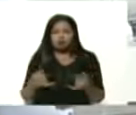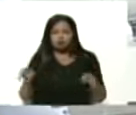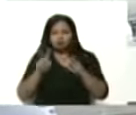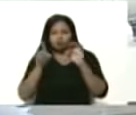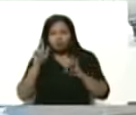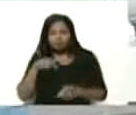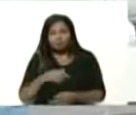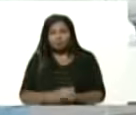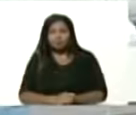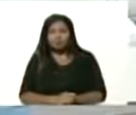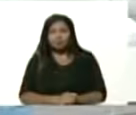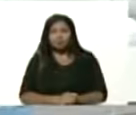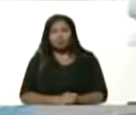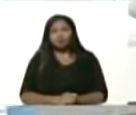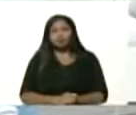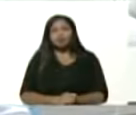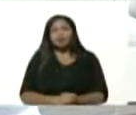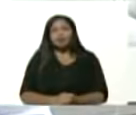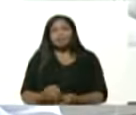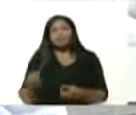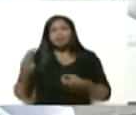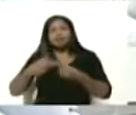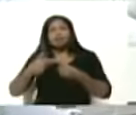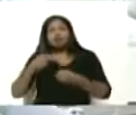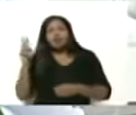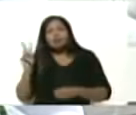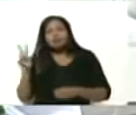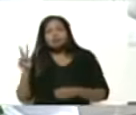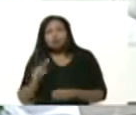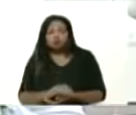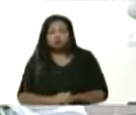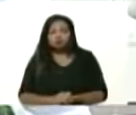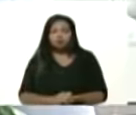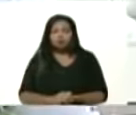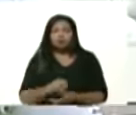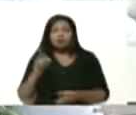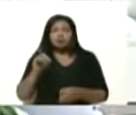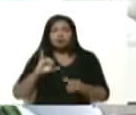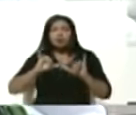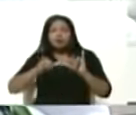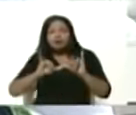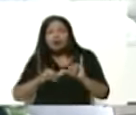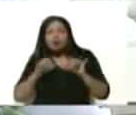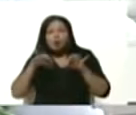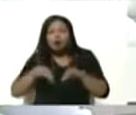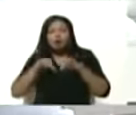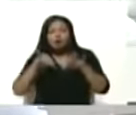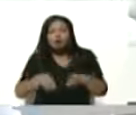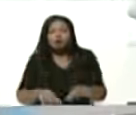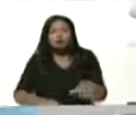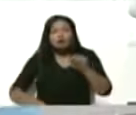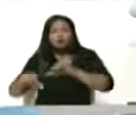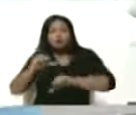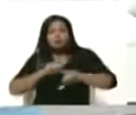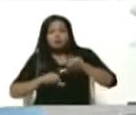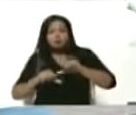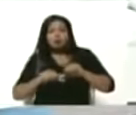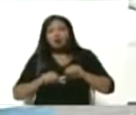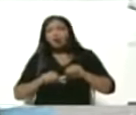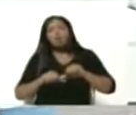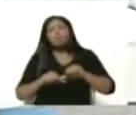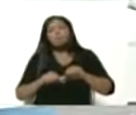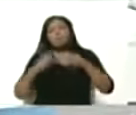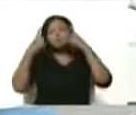momento con Pequibén esto está conformado por ingenieros agrónomos por químicos profesionales venezolanos que